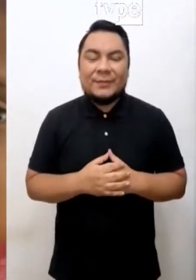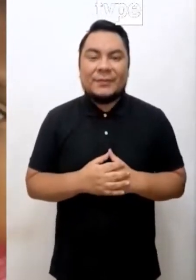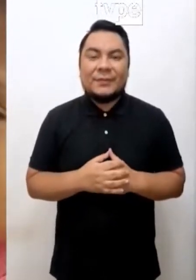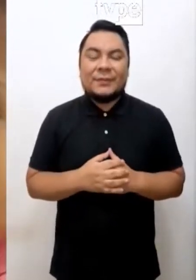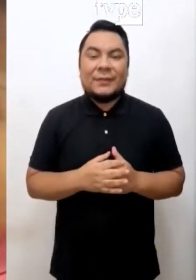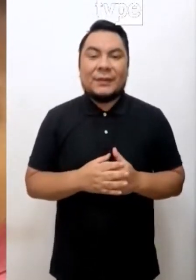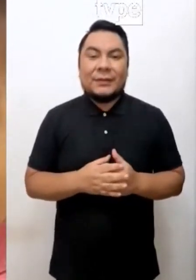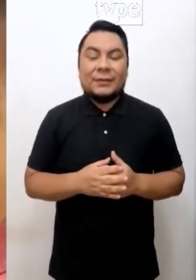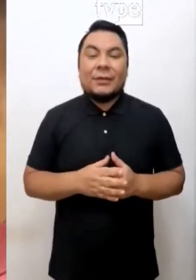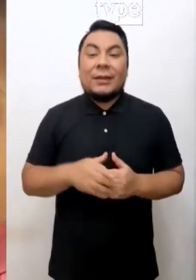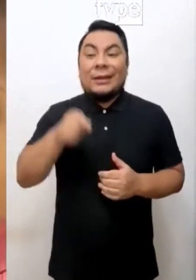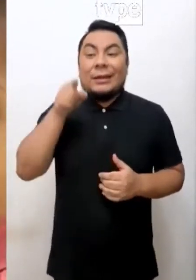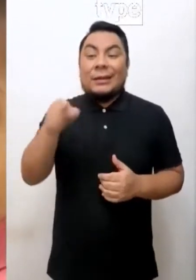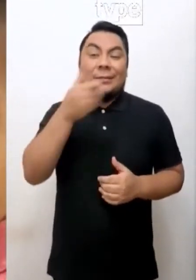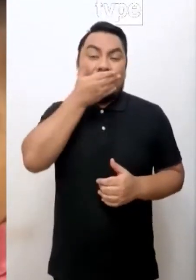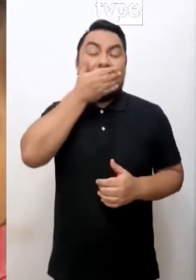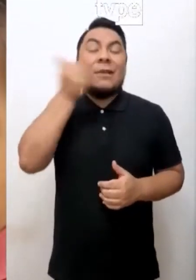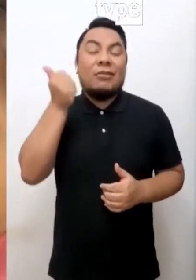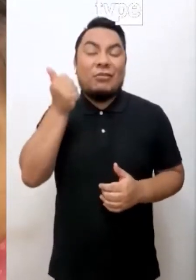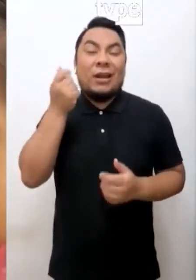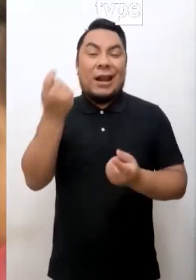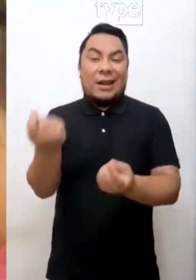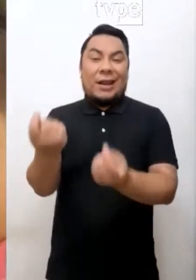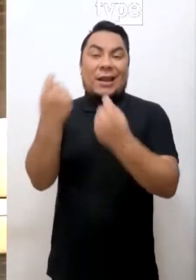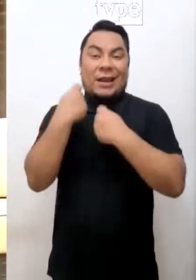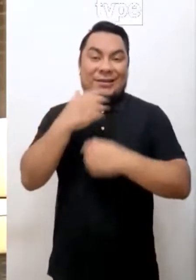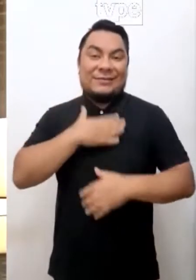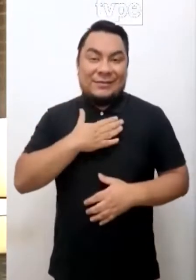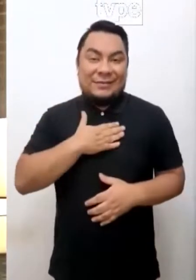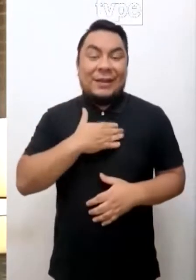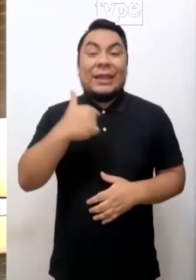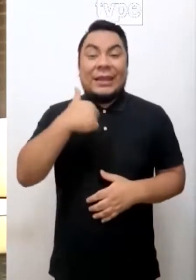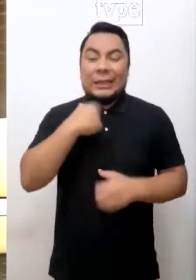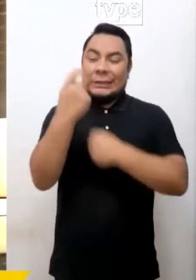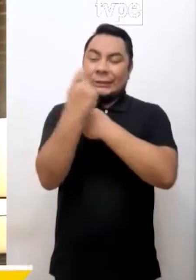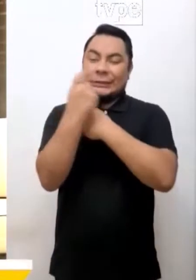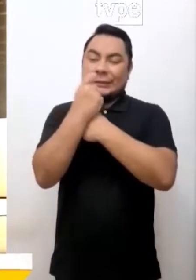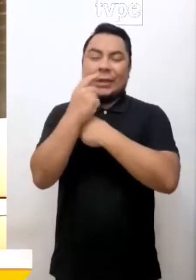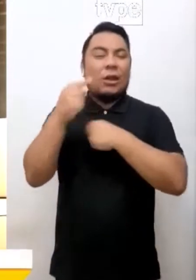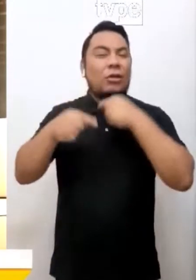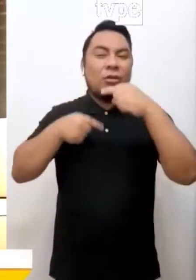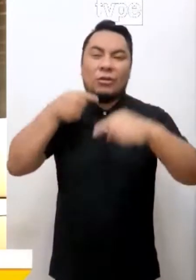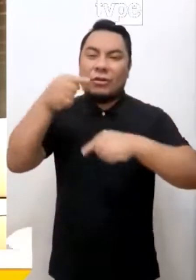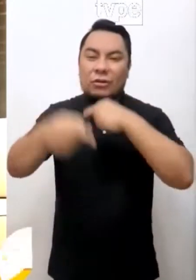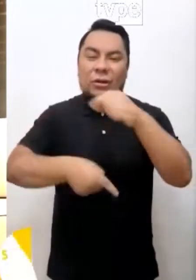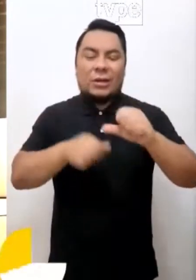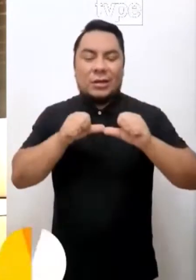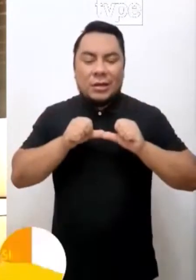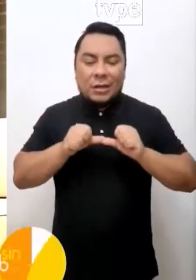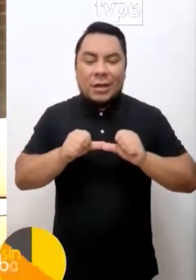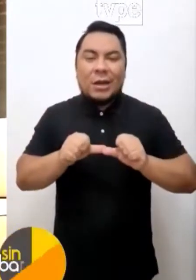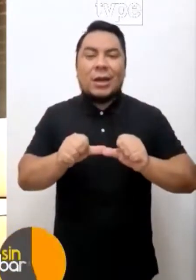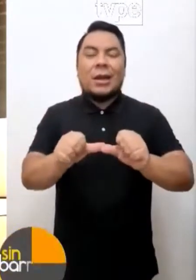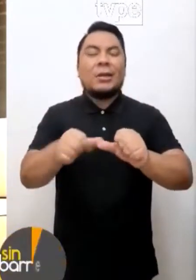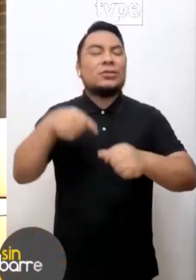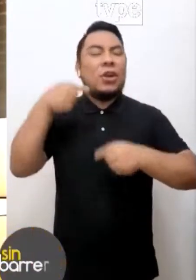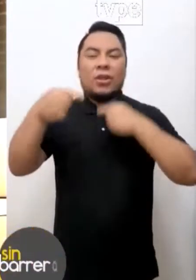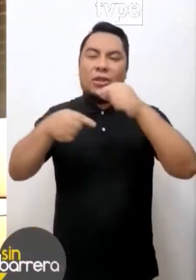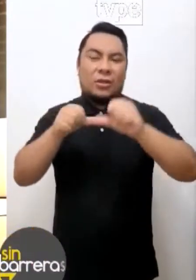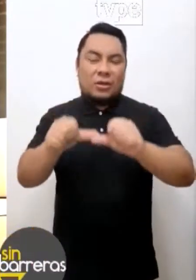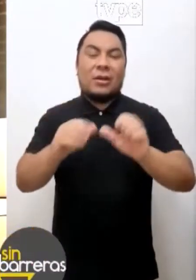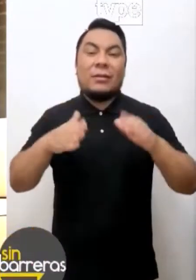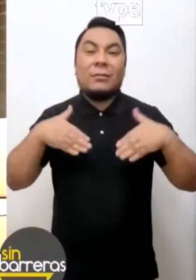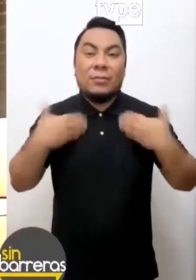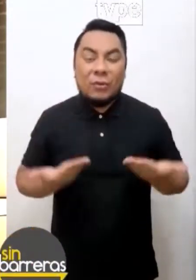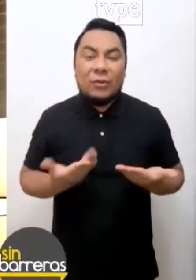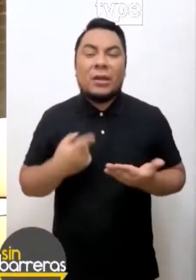Es el mejor regalo que nos ha pasado. Nos enseña cada día lo que es la constancia y la lucha diaria